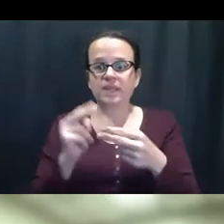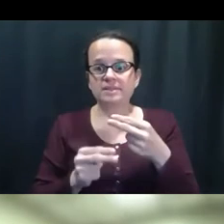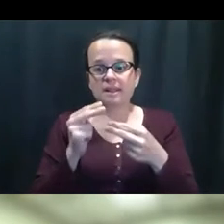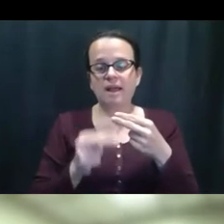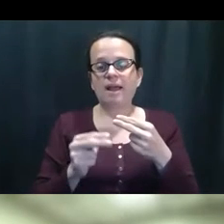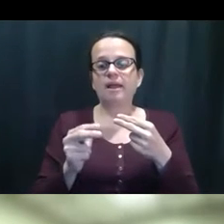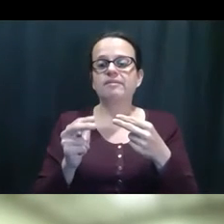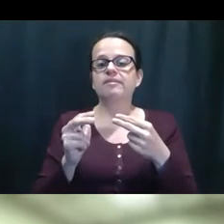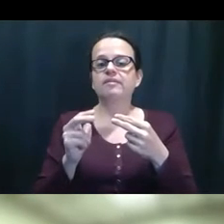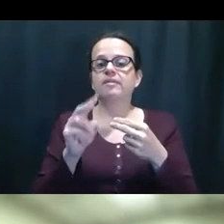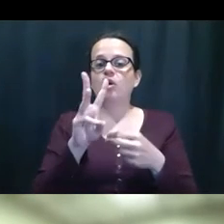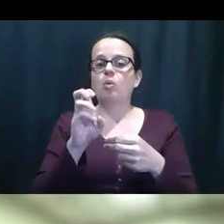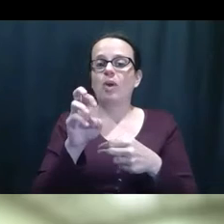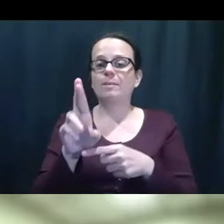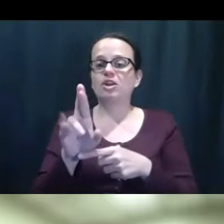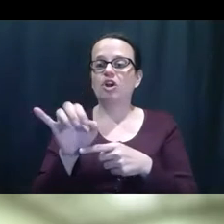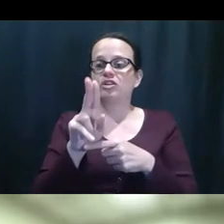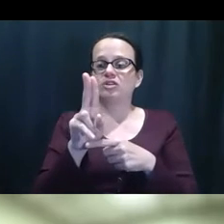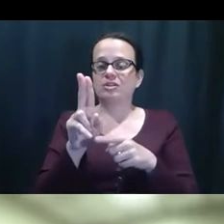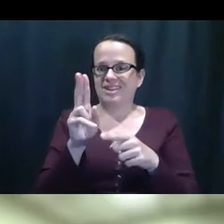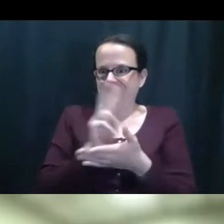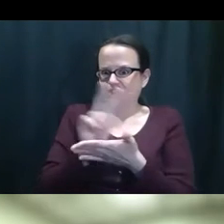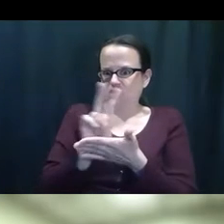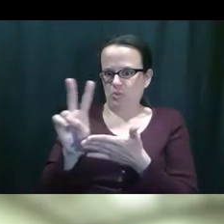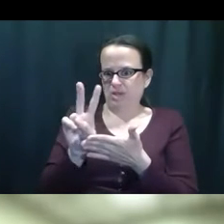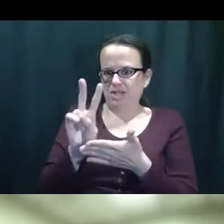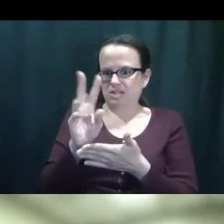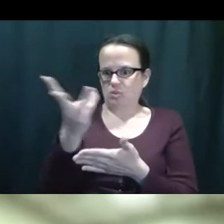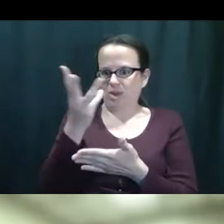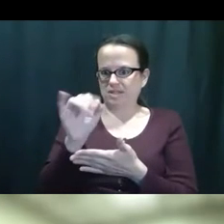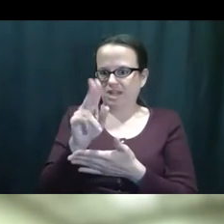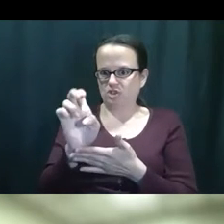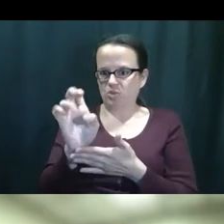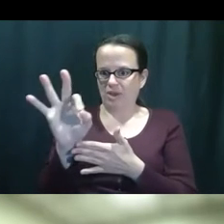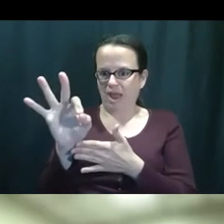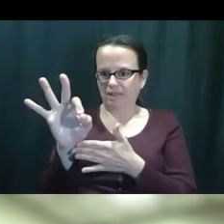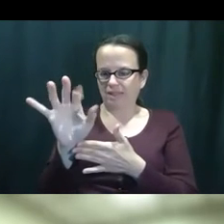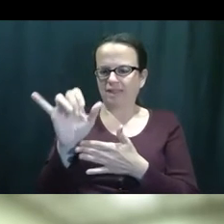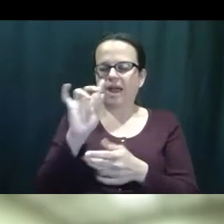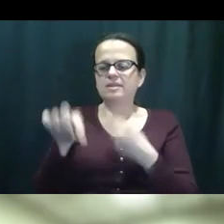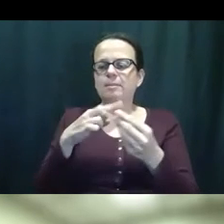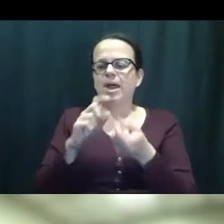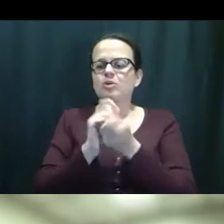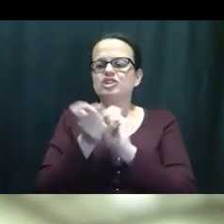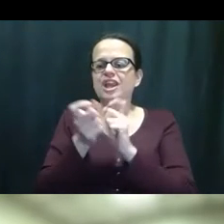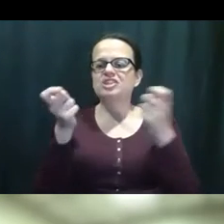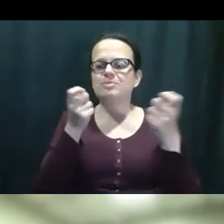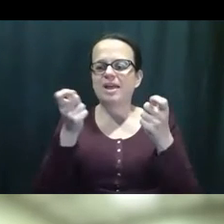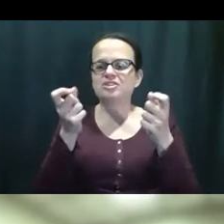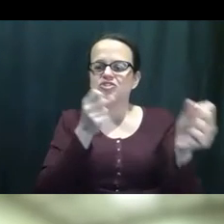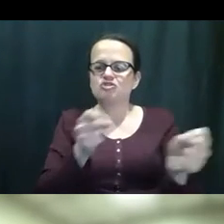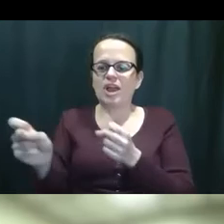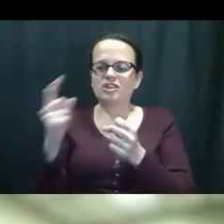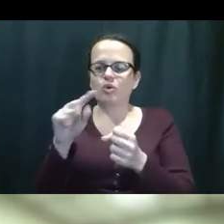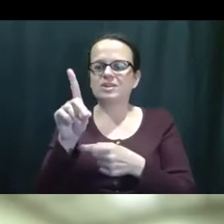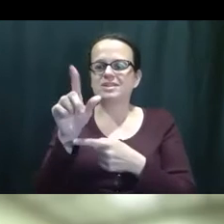disabilitythriveninitiative.org. Y si en dos semanas, el 9 de junio, usted va a encontrar